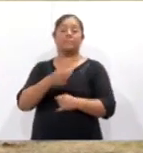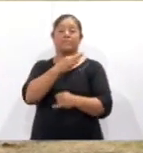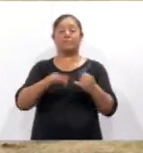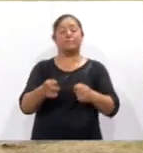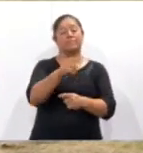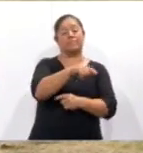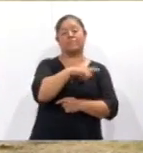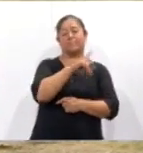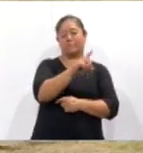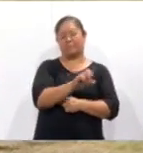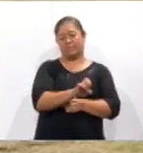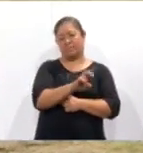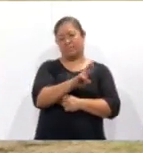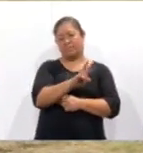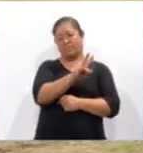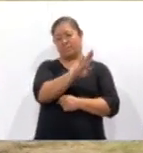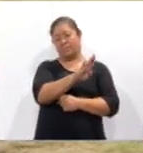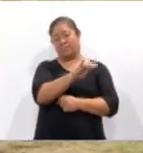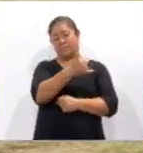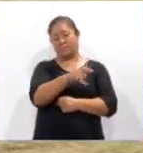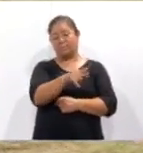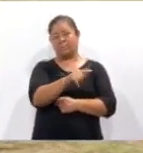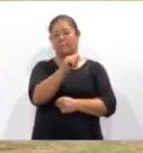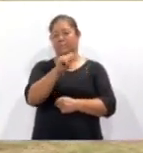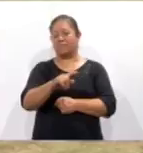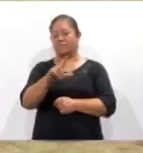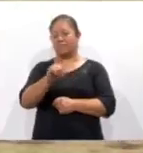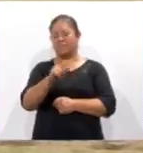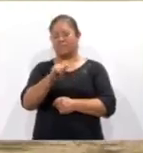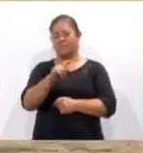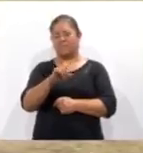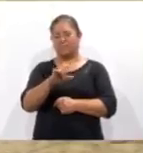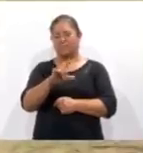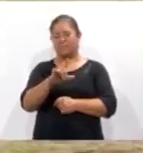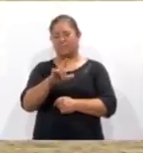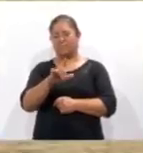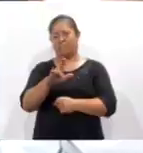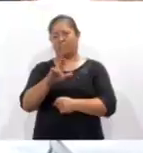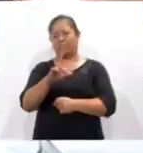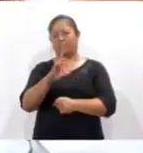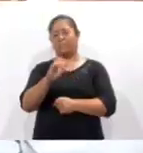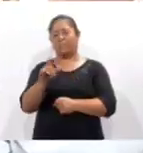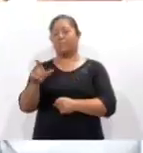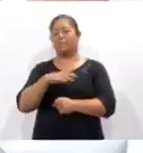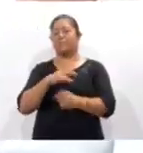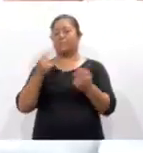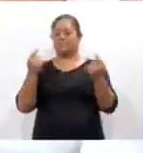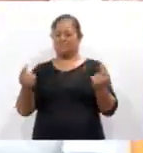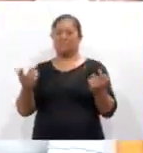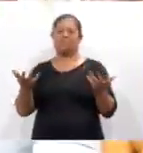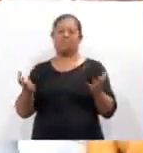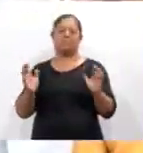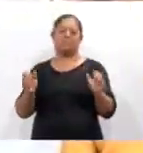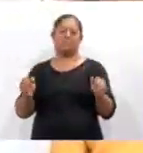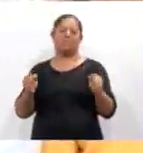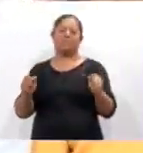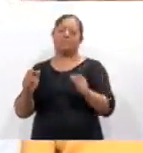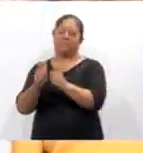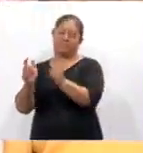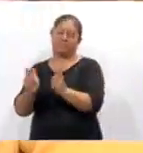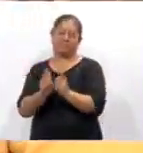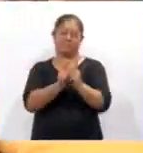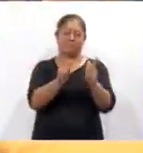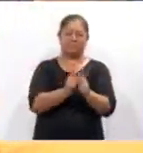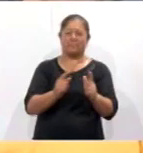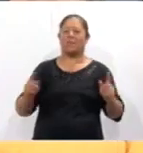de Claltelulco donde el Cones venció 2-1 a Colonia 1901 para ser pi campeón. De esta forma, la fortaleza de esta organización